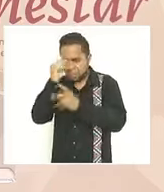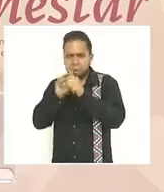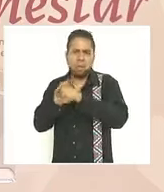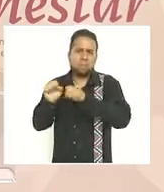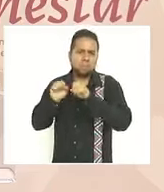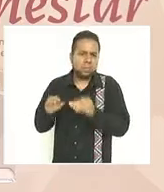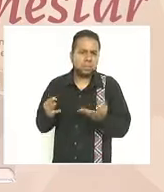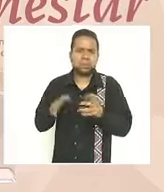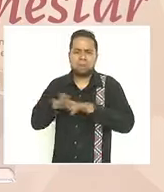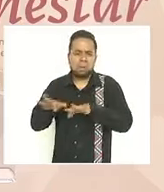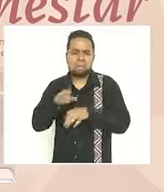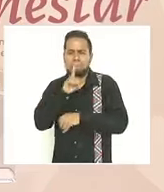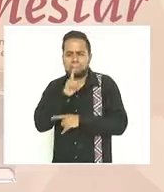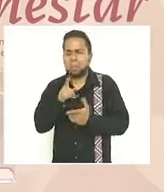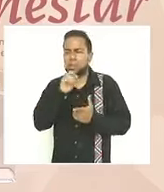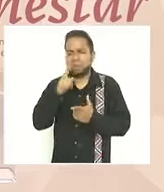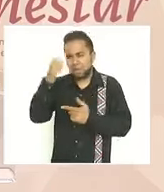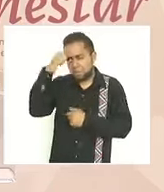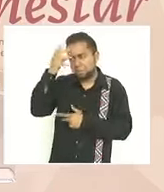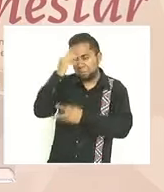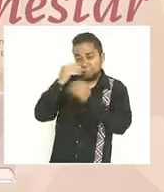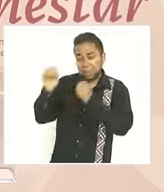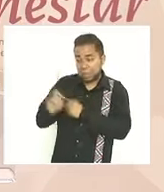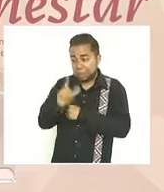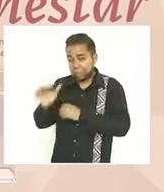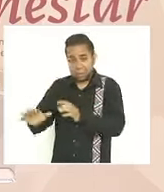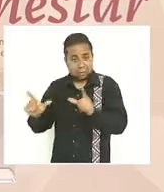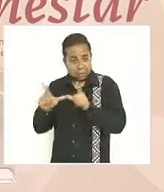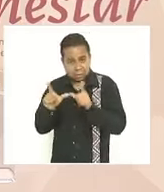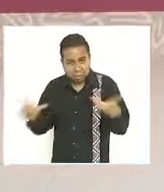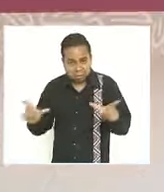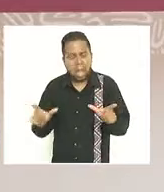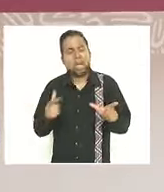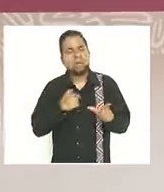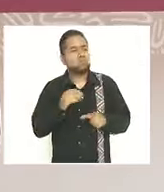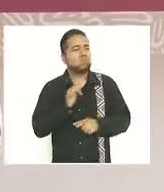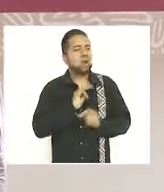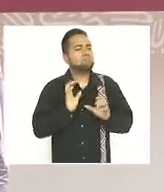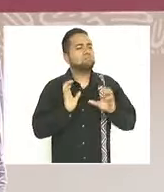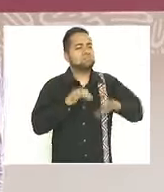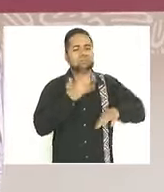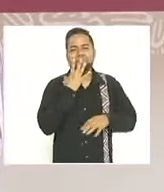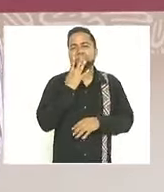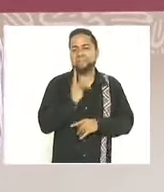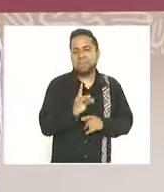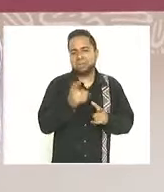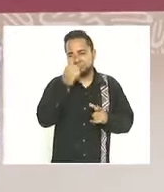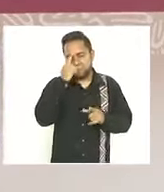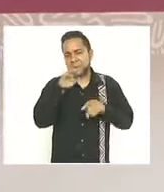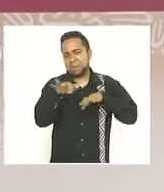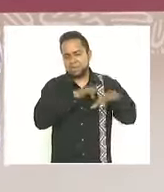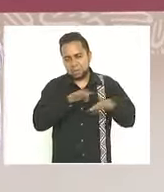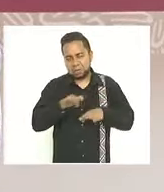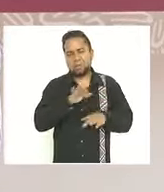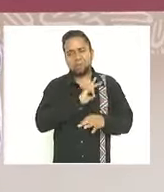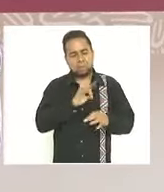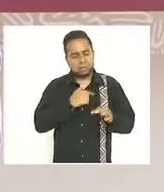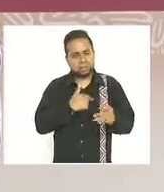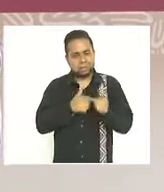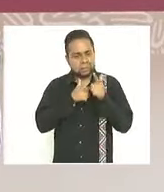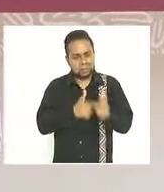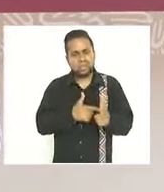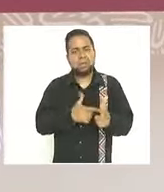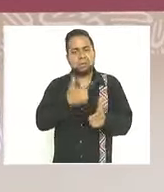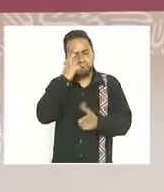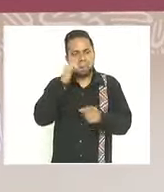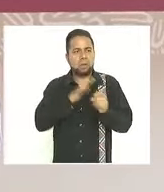oficio generarán experiencia y posteriormente les es más fácil incorporarse o una actividad que les permita continuar con la